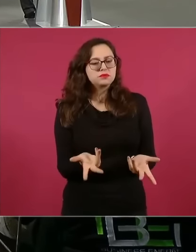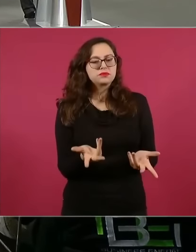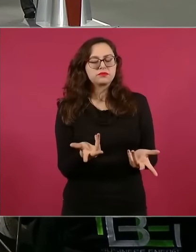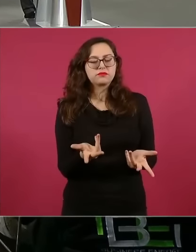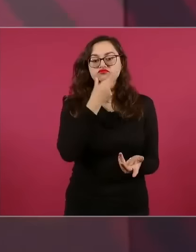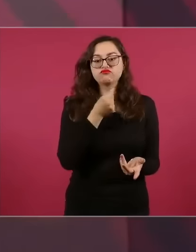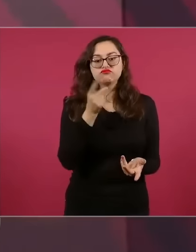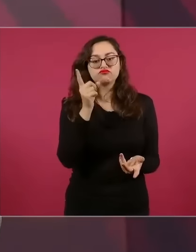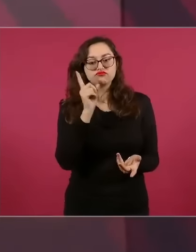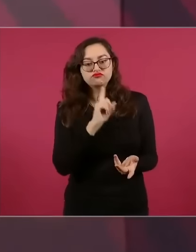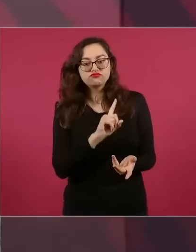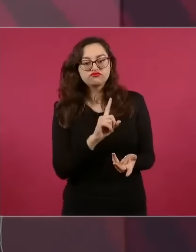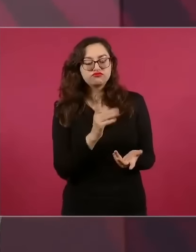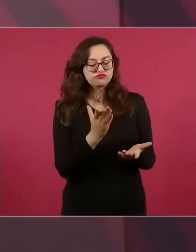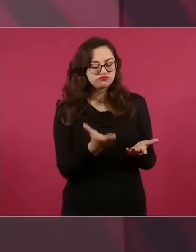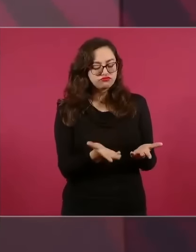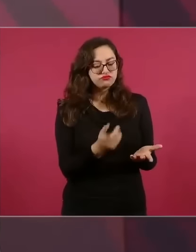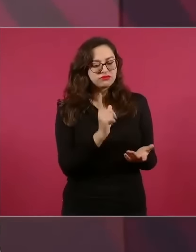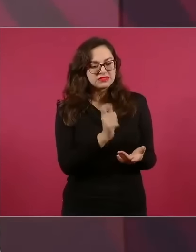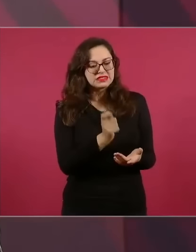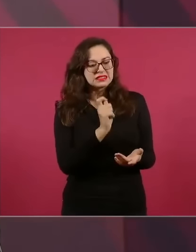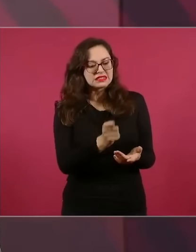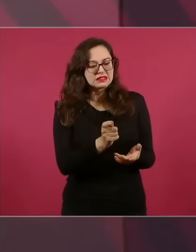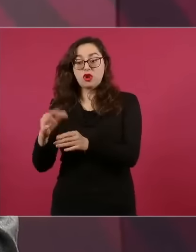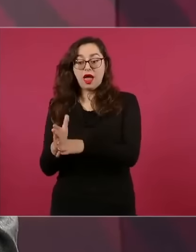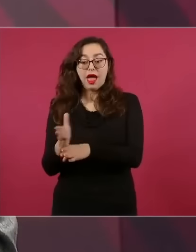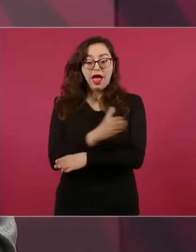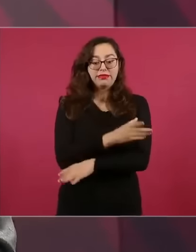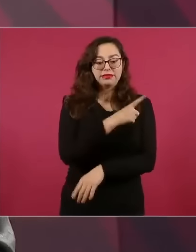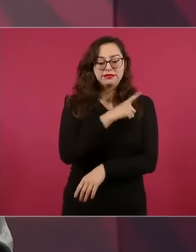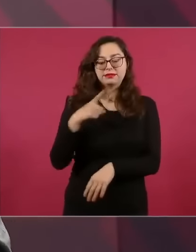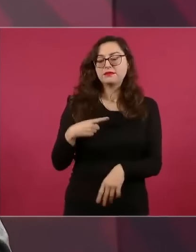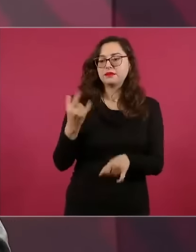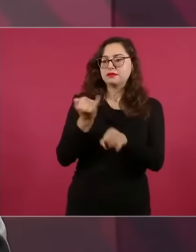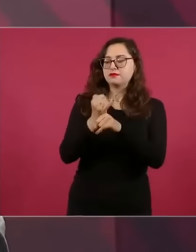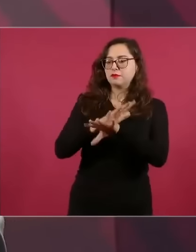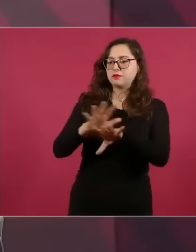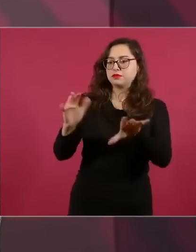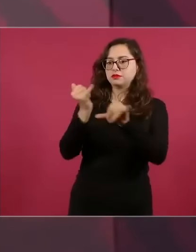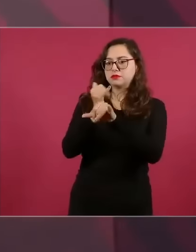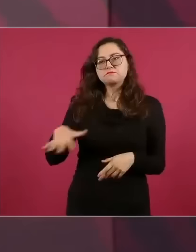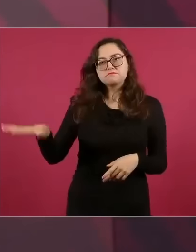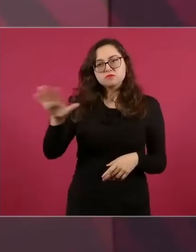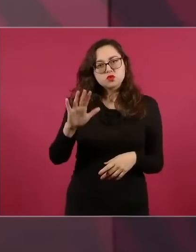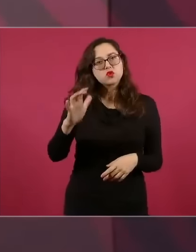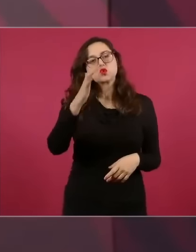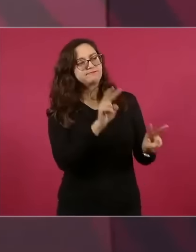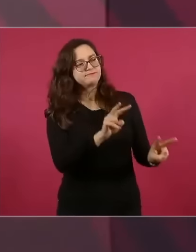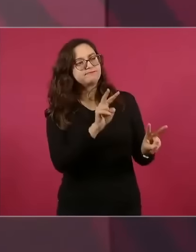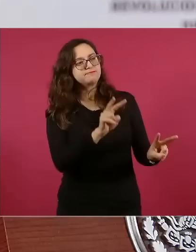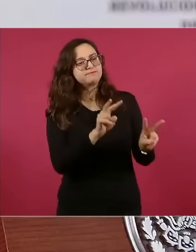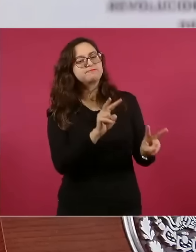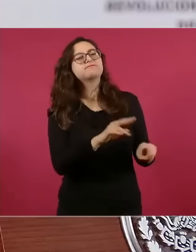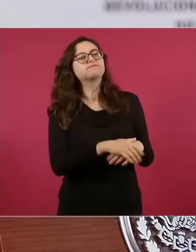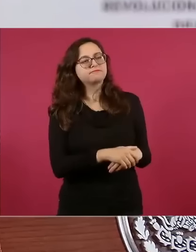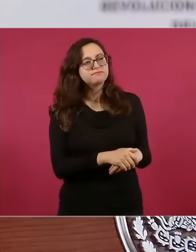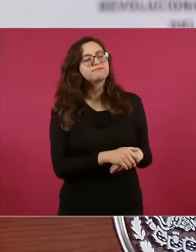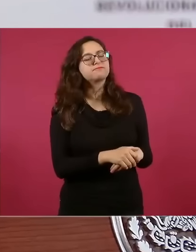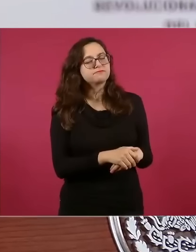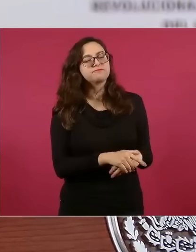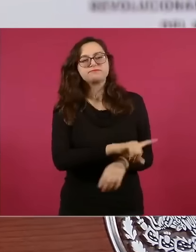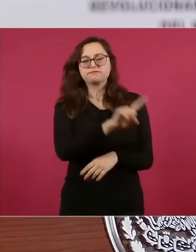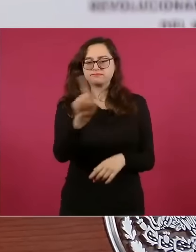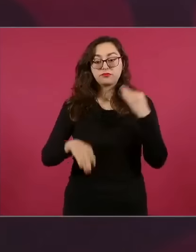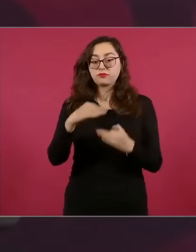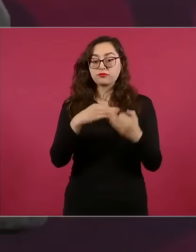abogadas, va a haber un periodo de campaña para que el pueblo los conozca y entonces todos los mexicanos